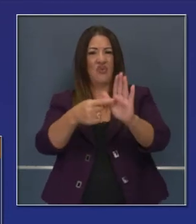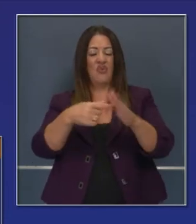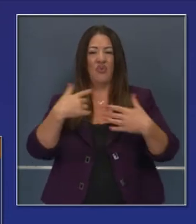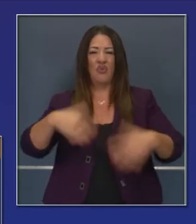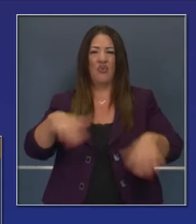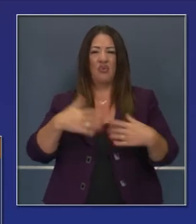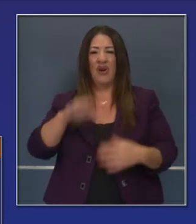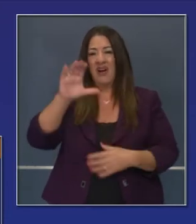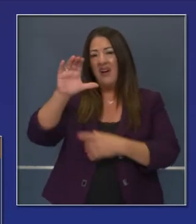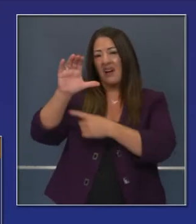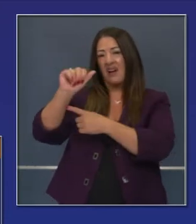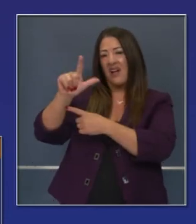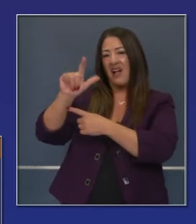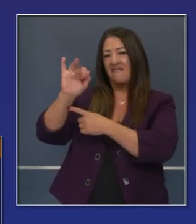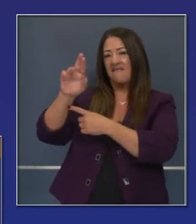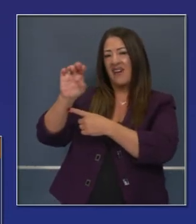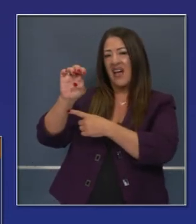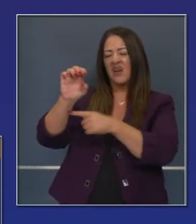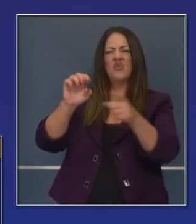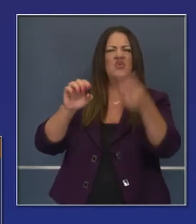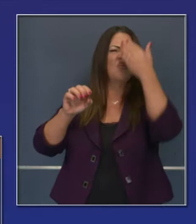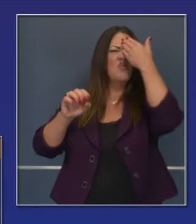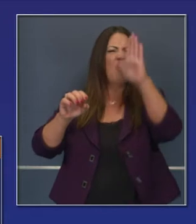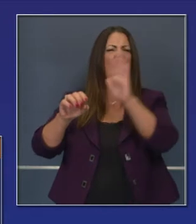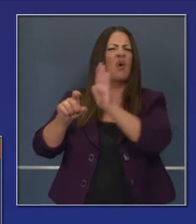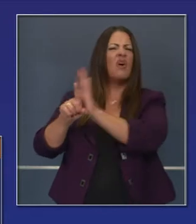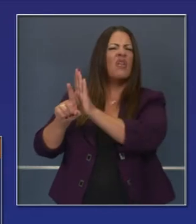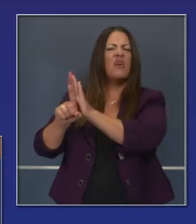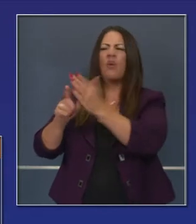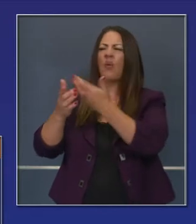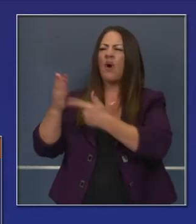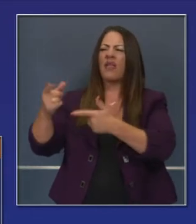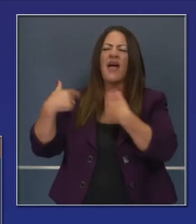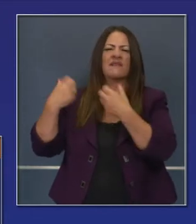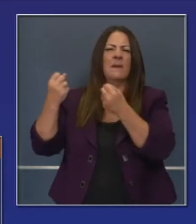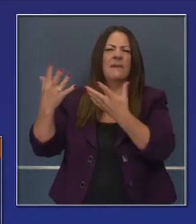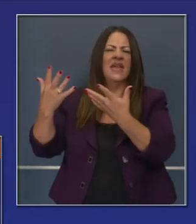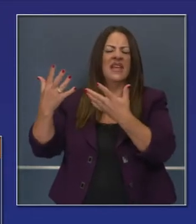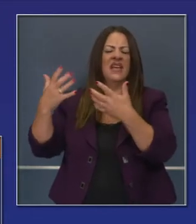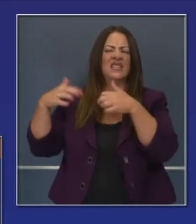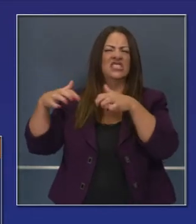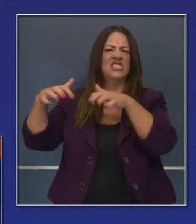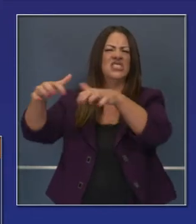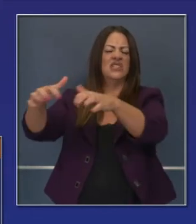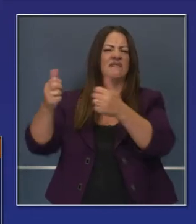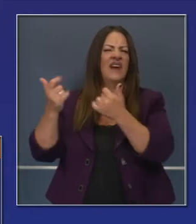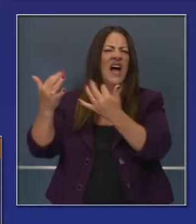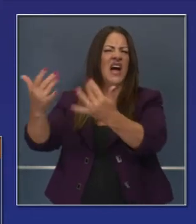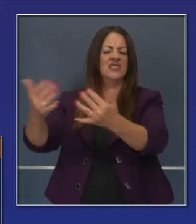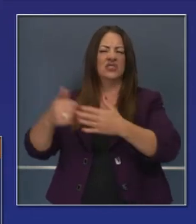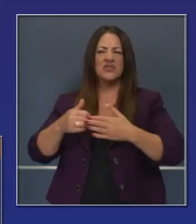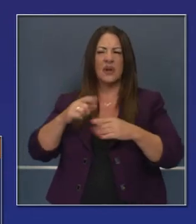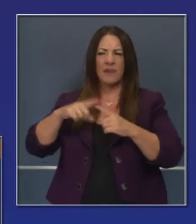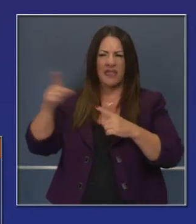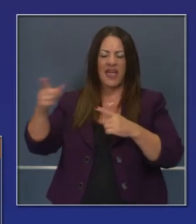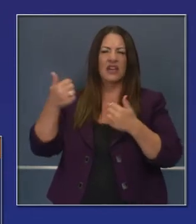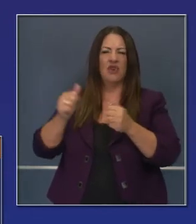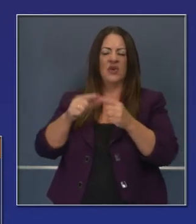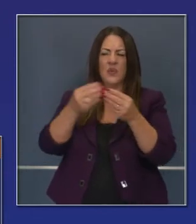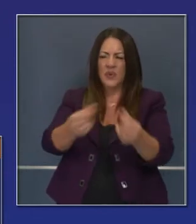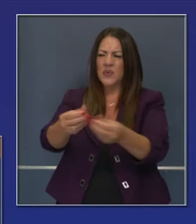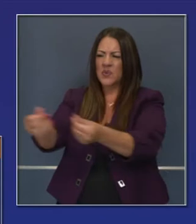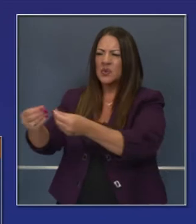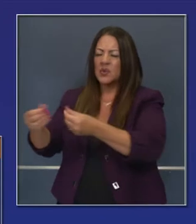extraordinario a Cal Fire. Mucho no sabe de estos. Suprimen la gran parte de esos incendios y